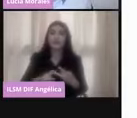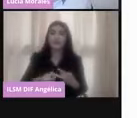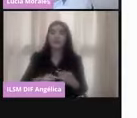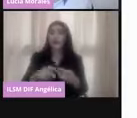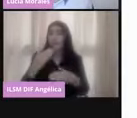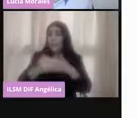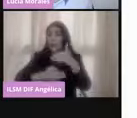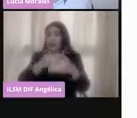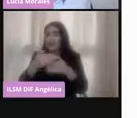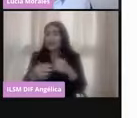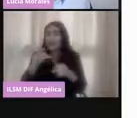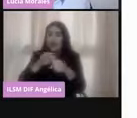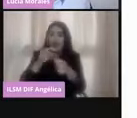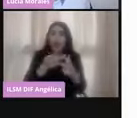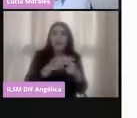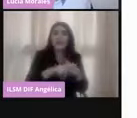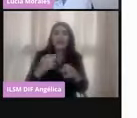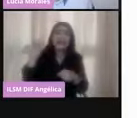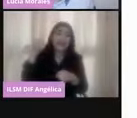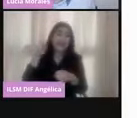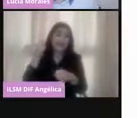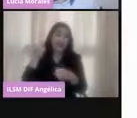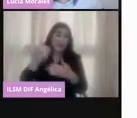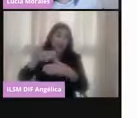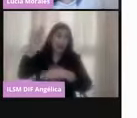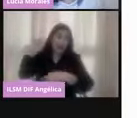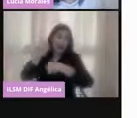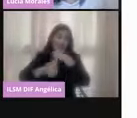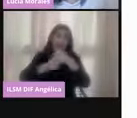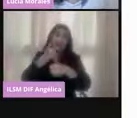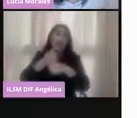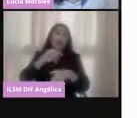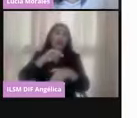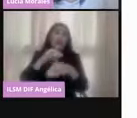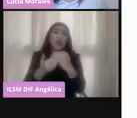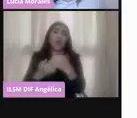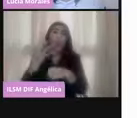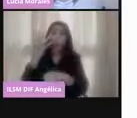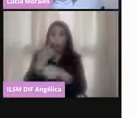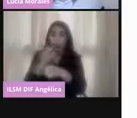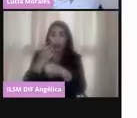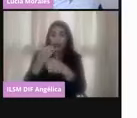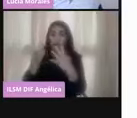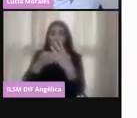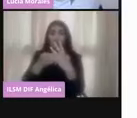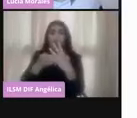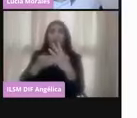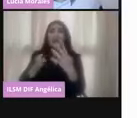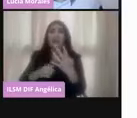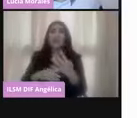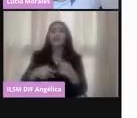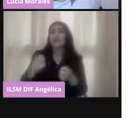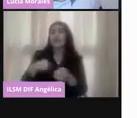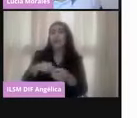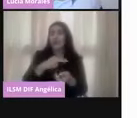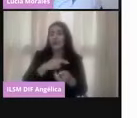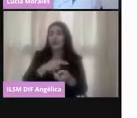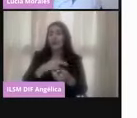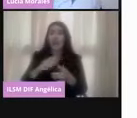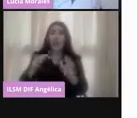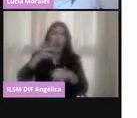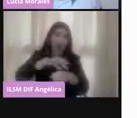en septiembre, en septiembre del año pasado, y concluye con la cuarta etapa, que es la de dictamen y validez de la elección.